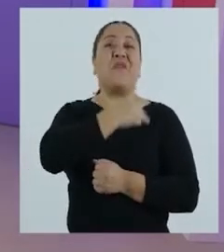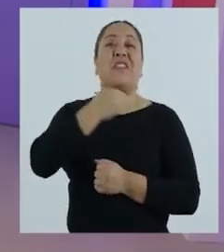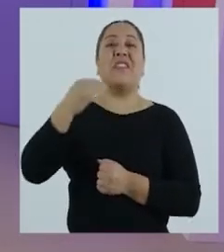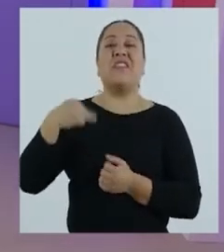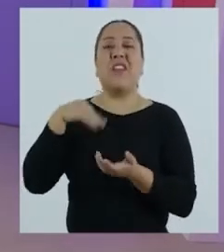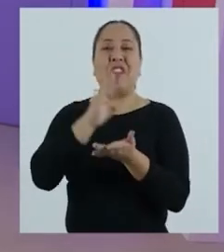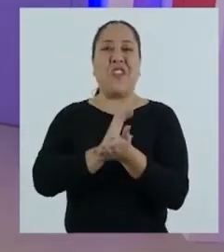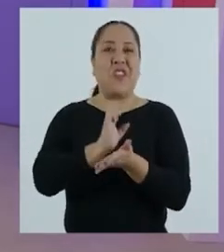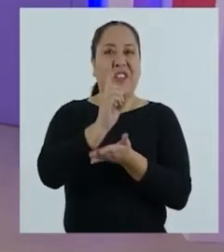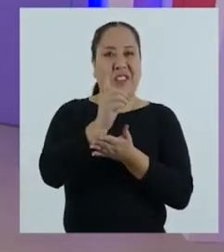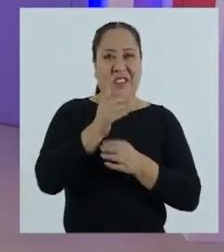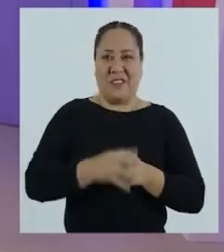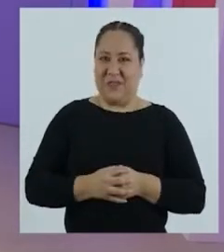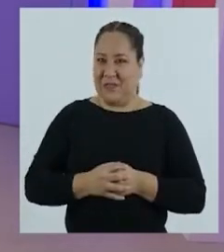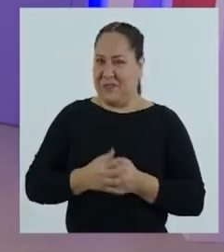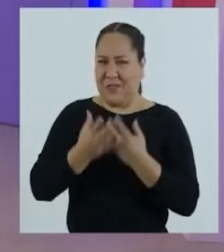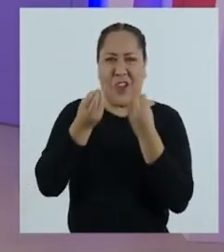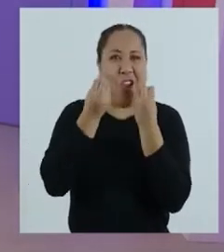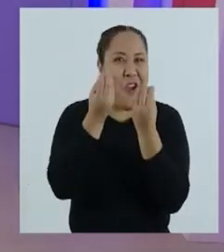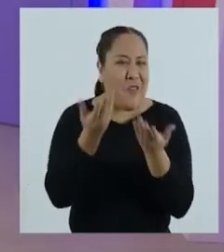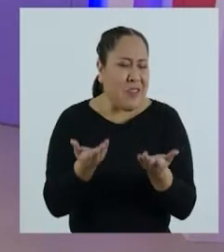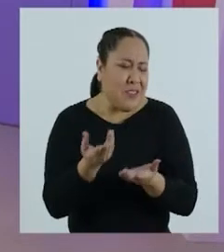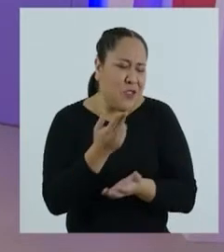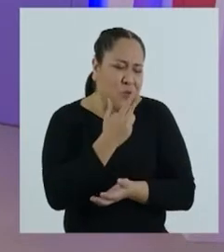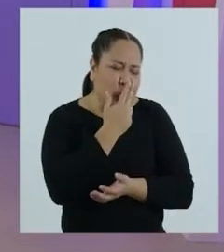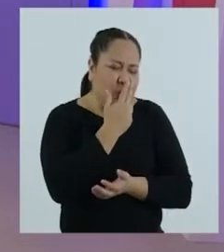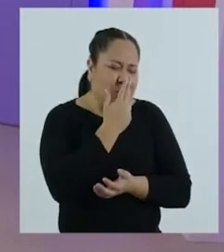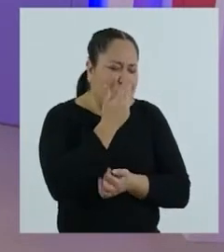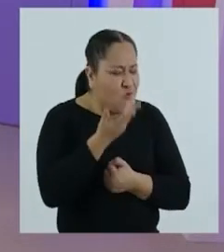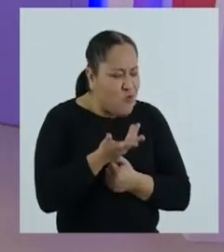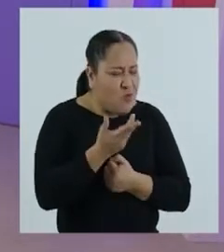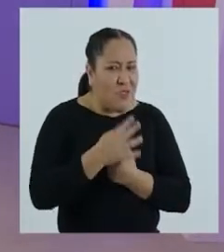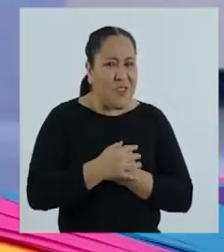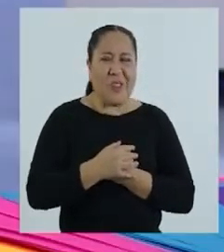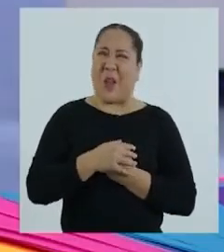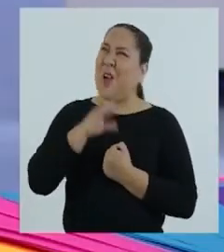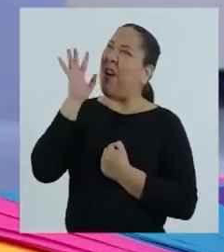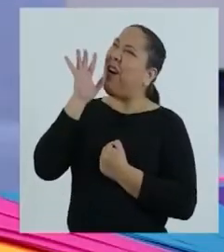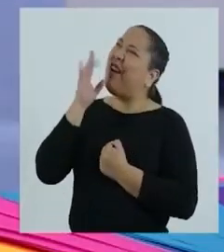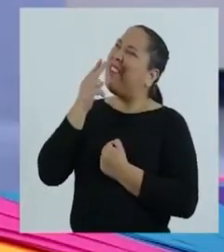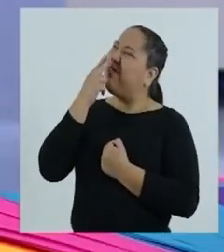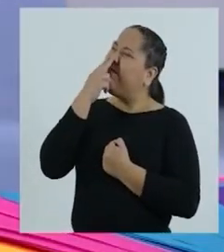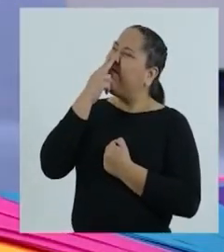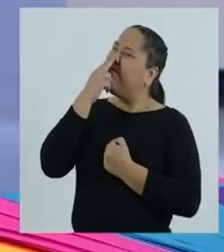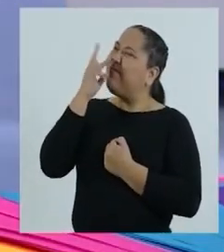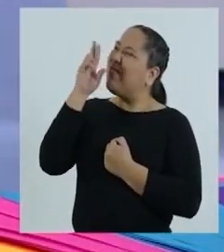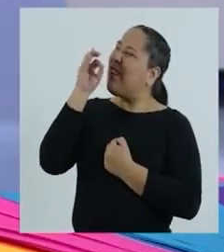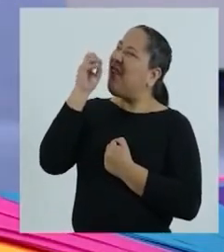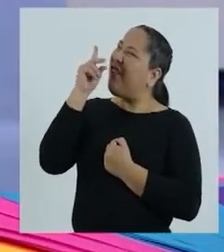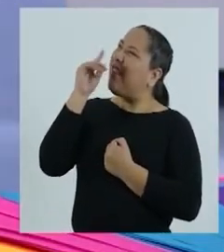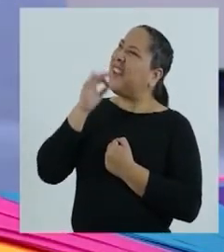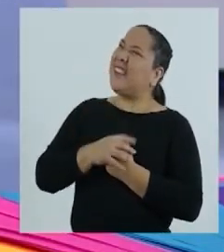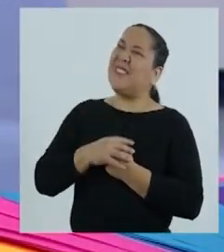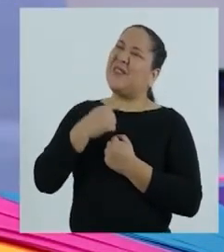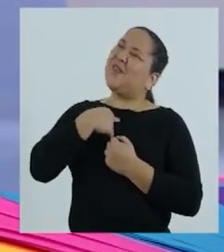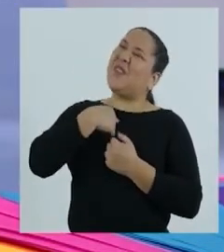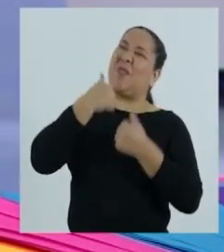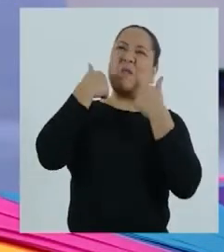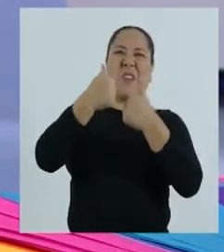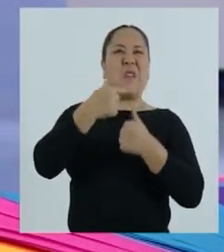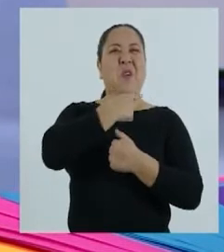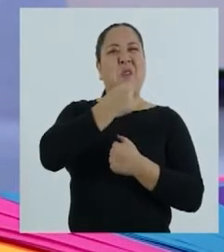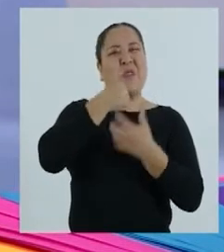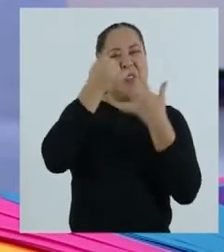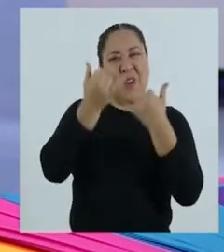iniciativa del Ministerio de Educación. ¿Cómo estás, Tocino? Hola, Rodrigo. Estoy muy bien. Me